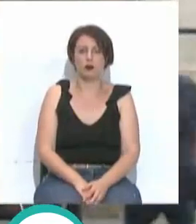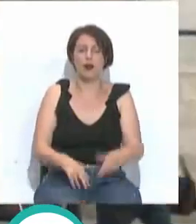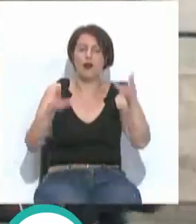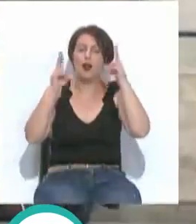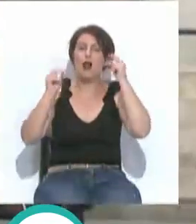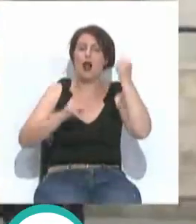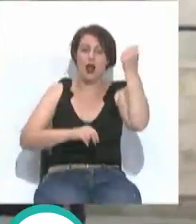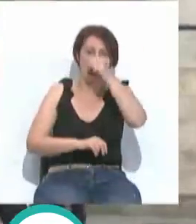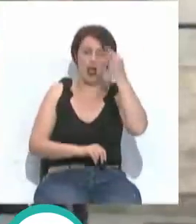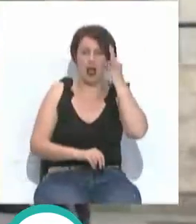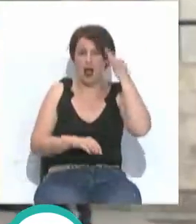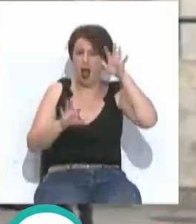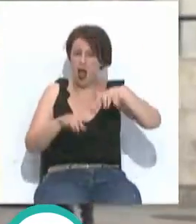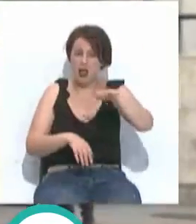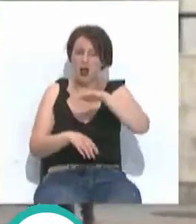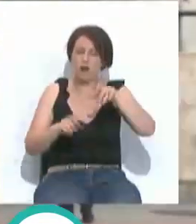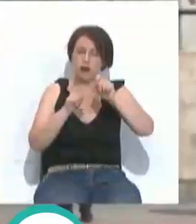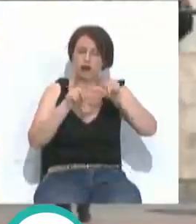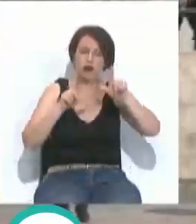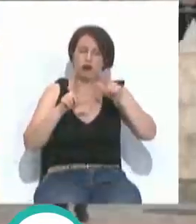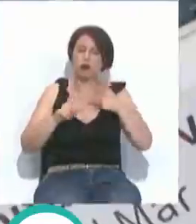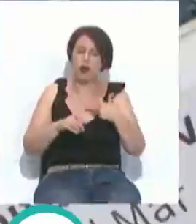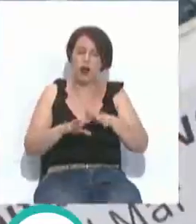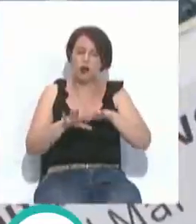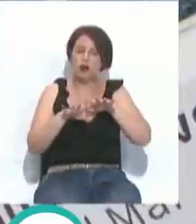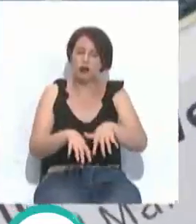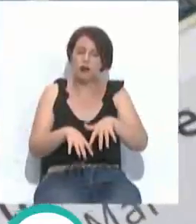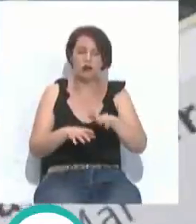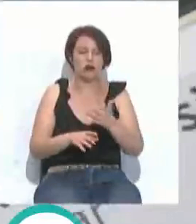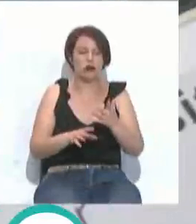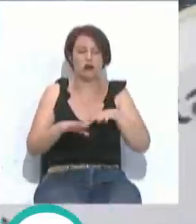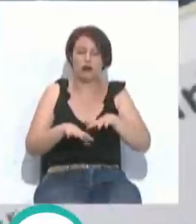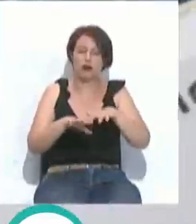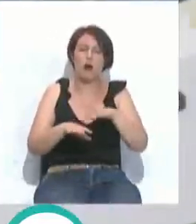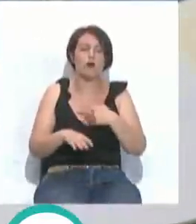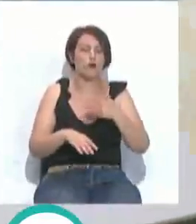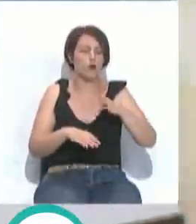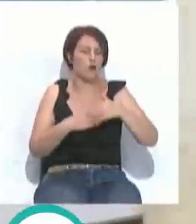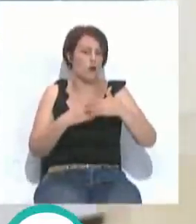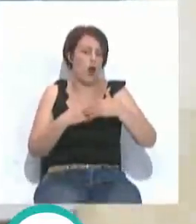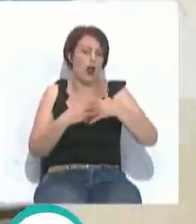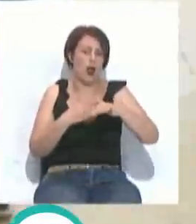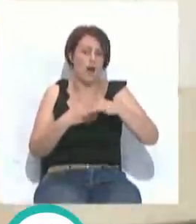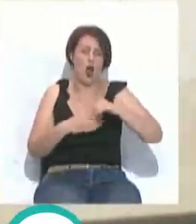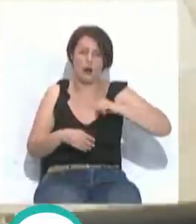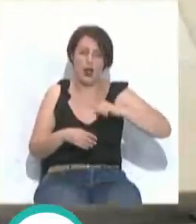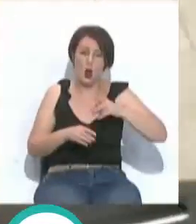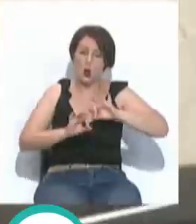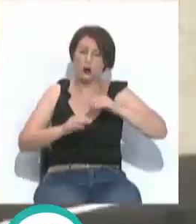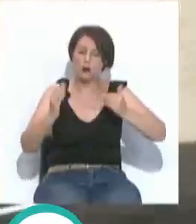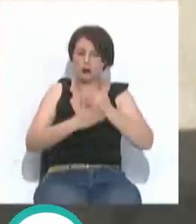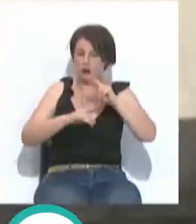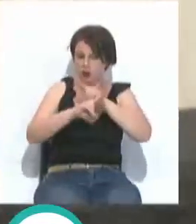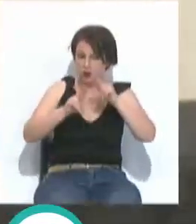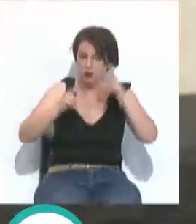Enfermeras y enfermeros de Cádiz han protagonizado una concentración a las puertas del Hospital Puerta del Mar coincidiendo con el Día Internacional de